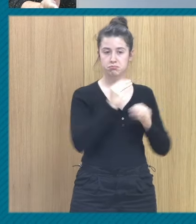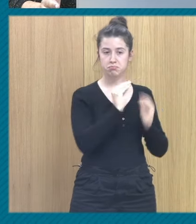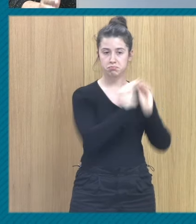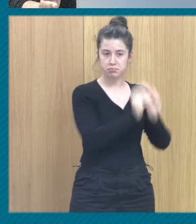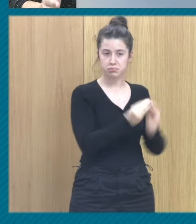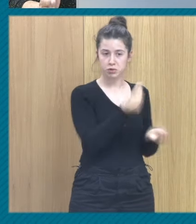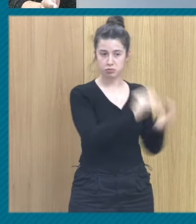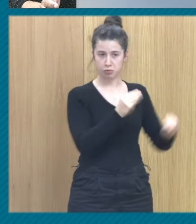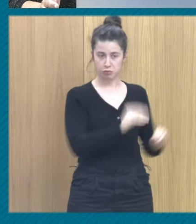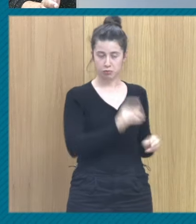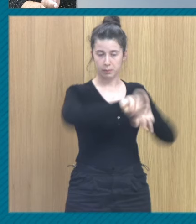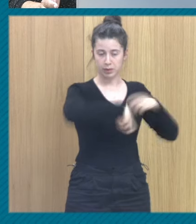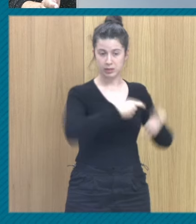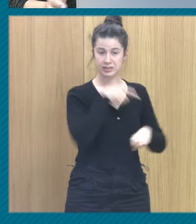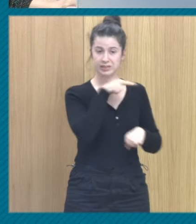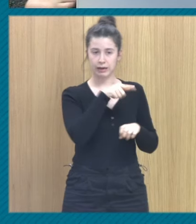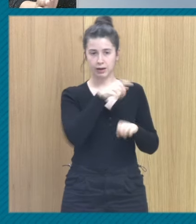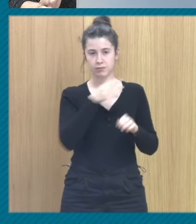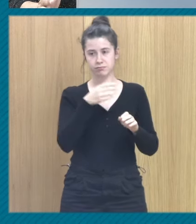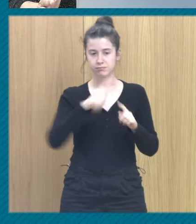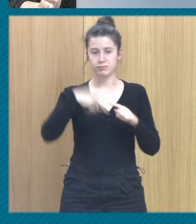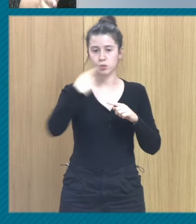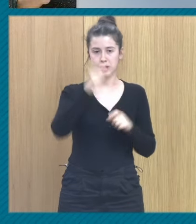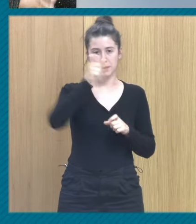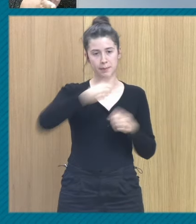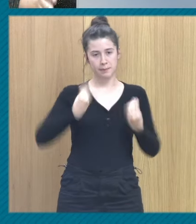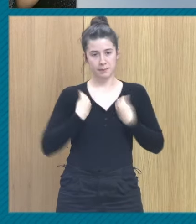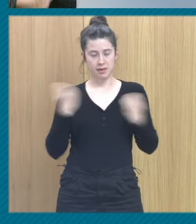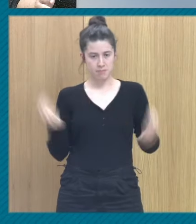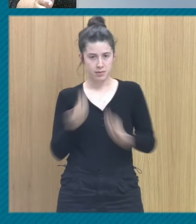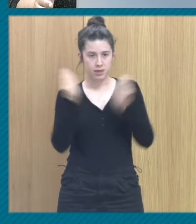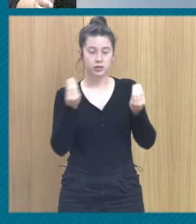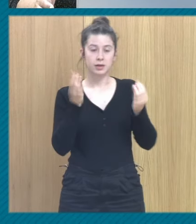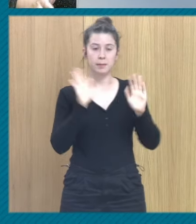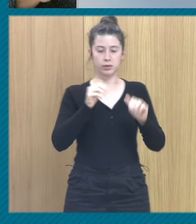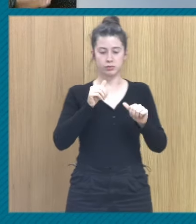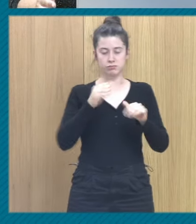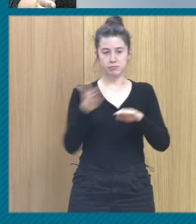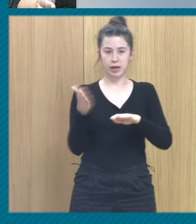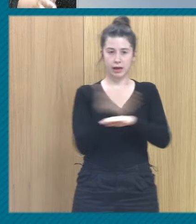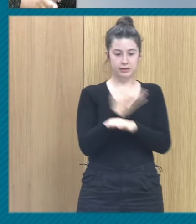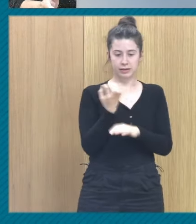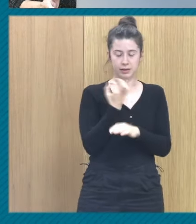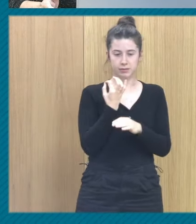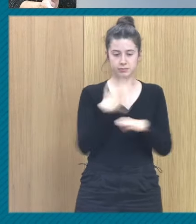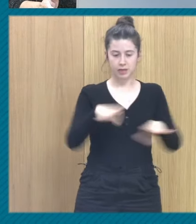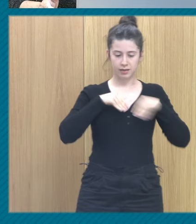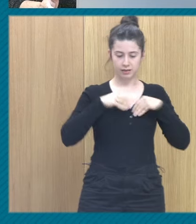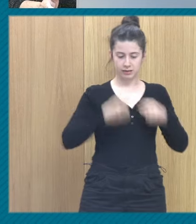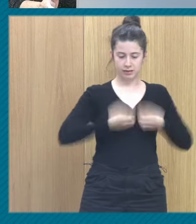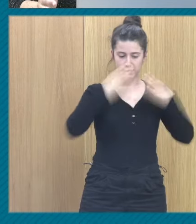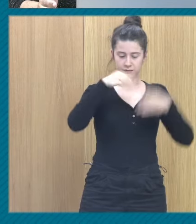mejora le cambian la vida a la gente por completo. Pero parten de un presupuesto que es aceptar el edificio.